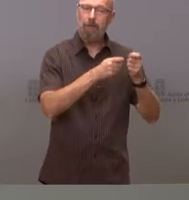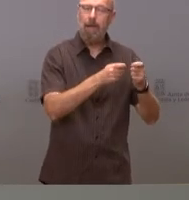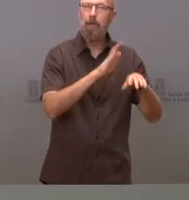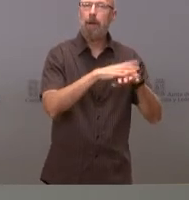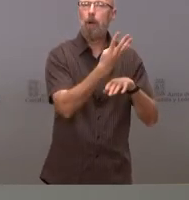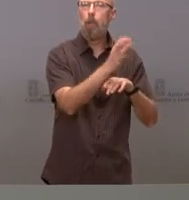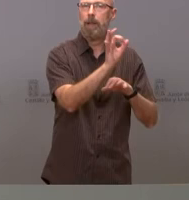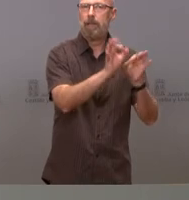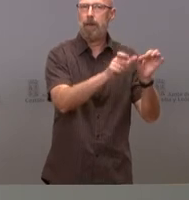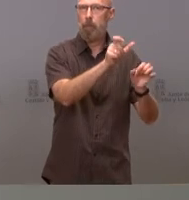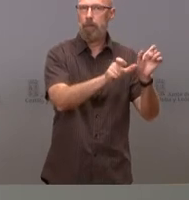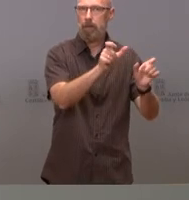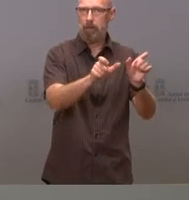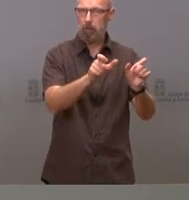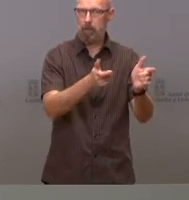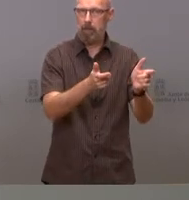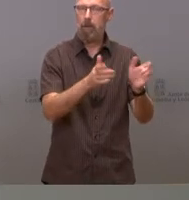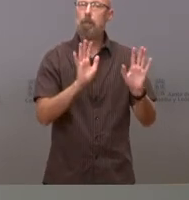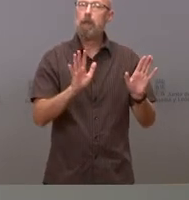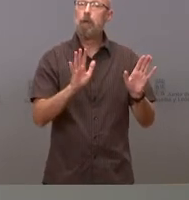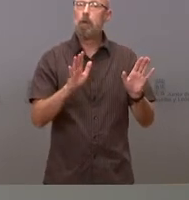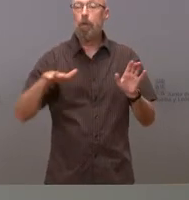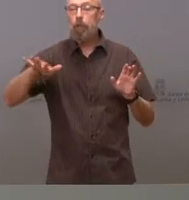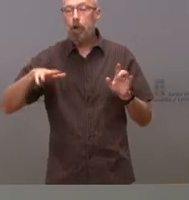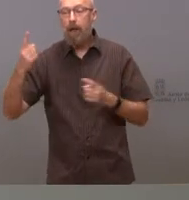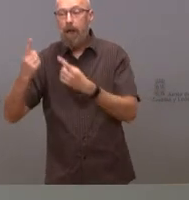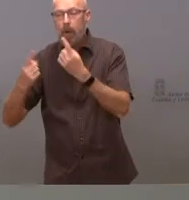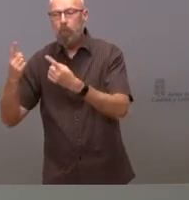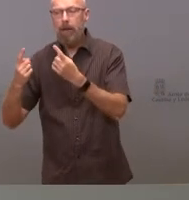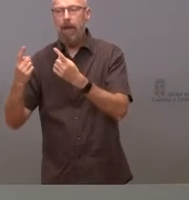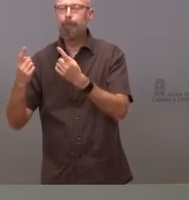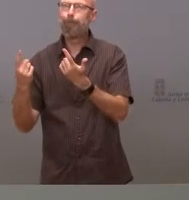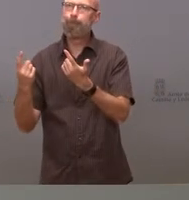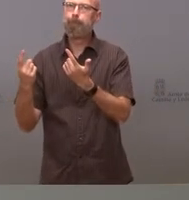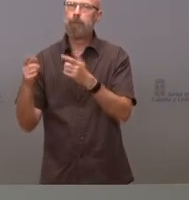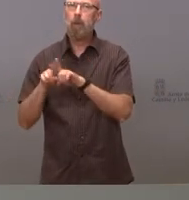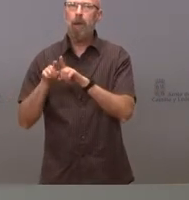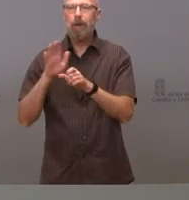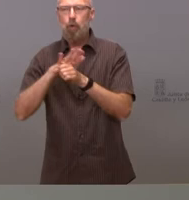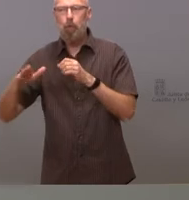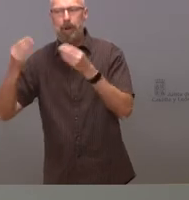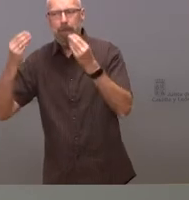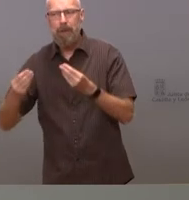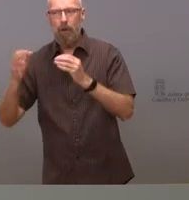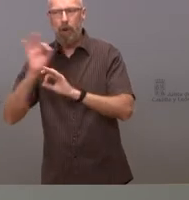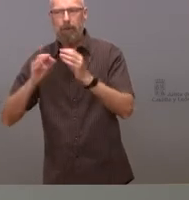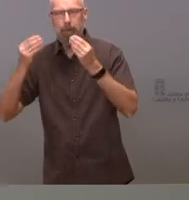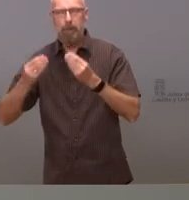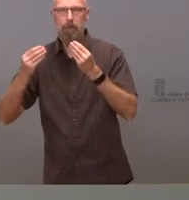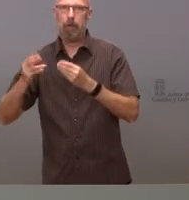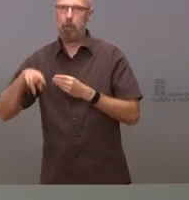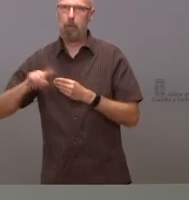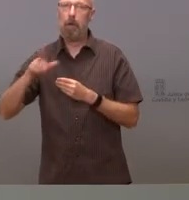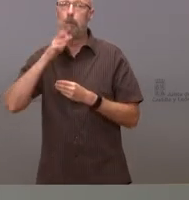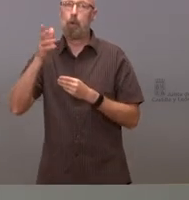que hay determinados sitios que no están correctamente organizados porque evidentemente ha habido cambios